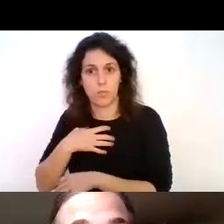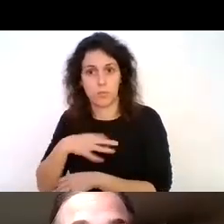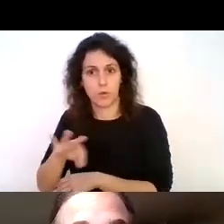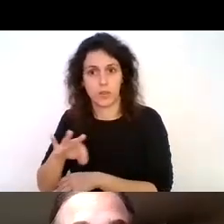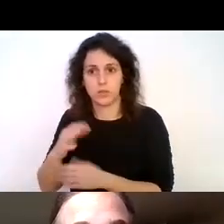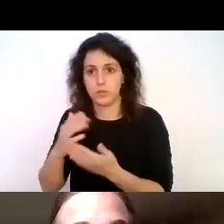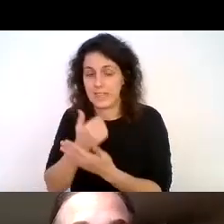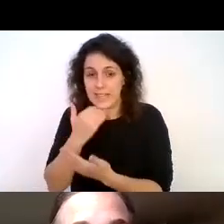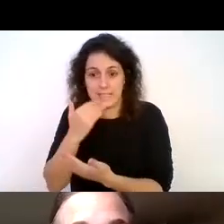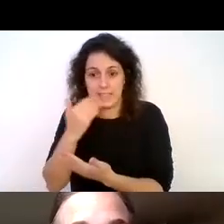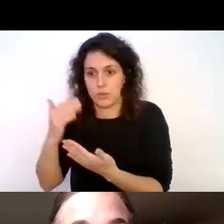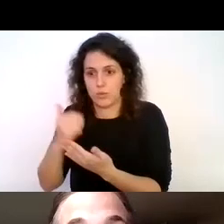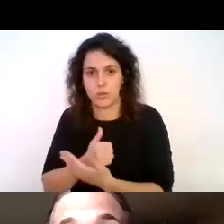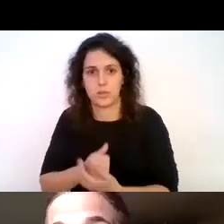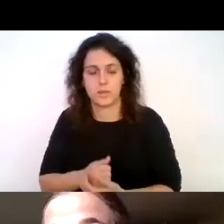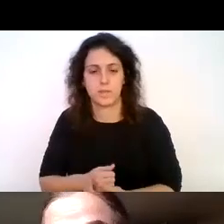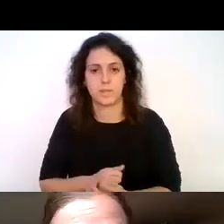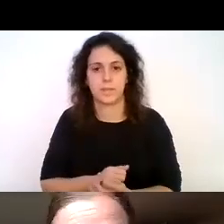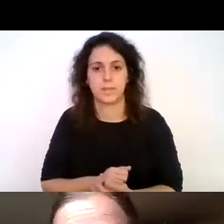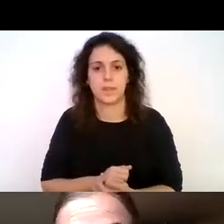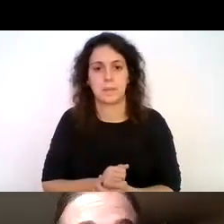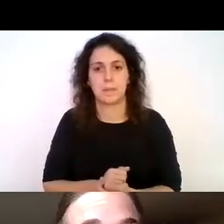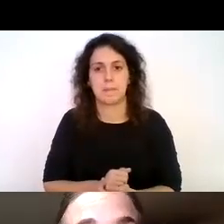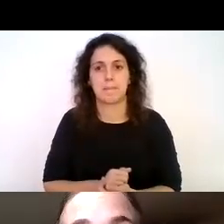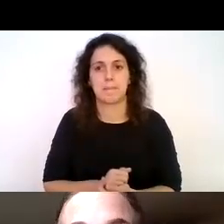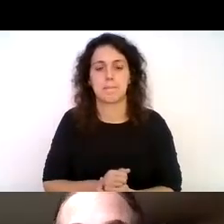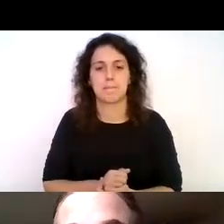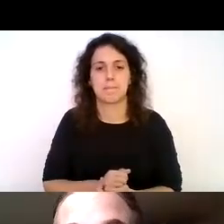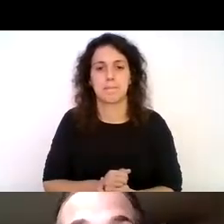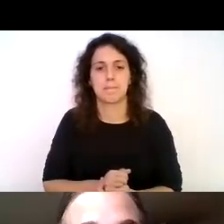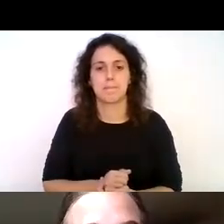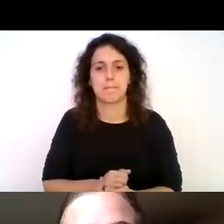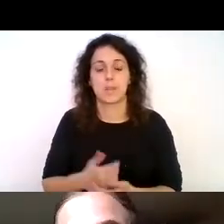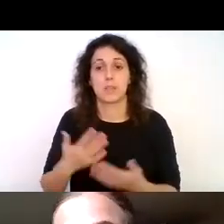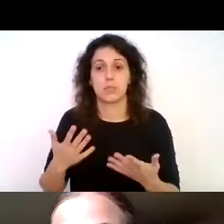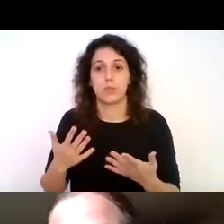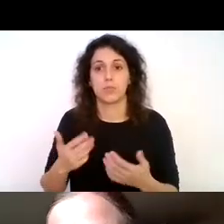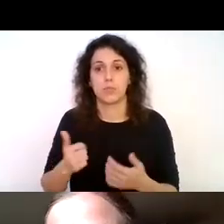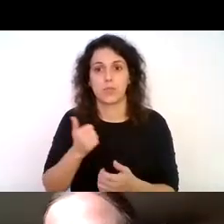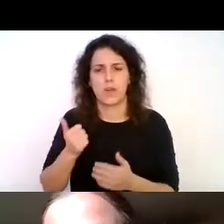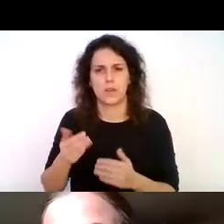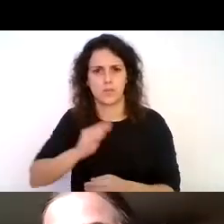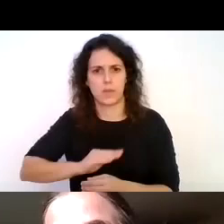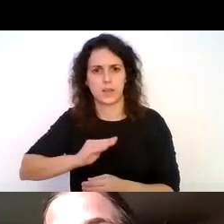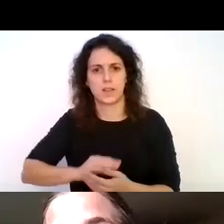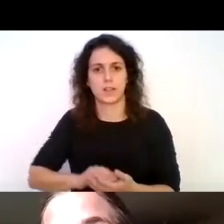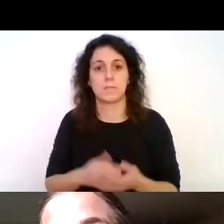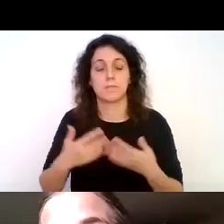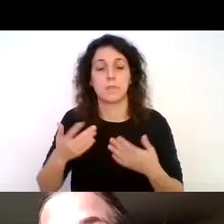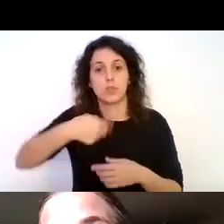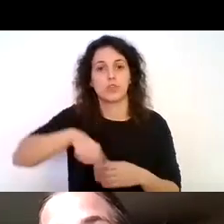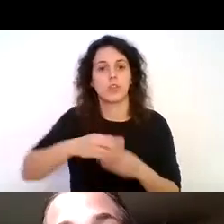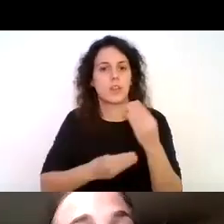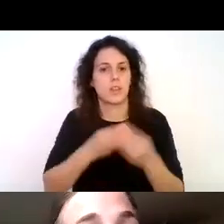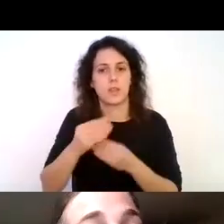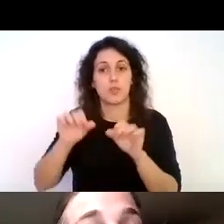entonces las posibilidades son inmensas en ese caso hicimos un poco de kayak